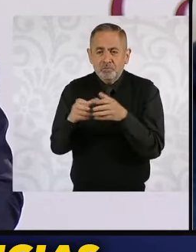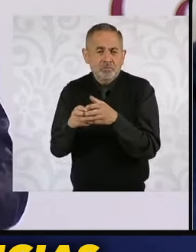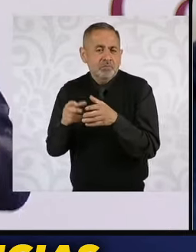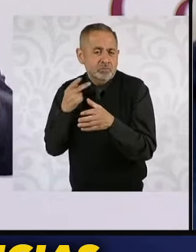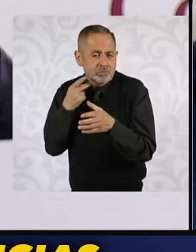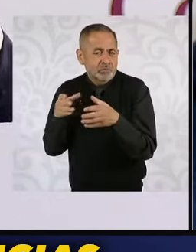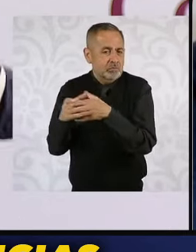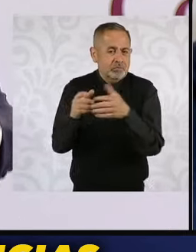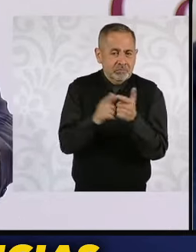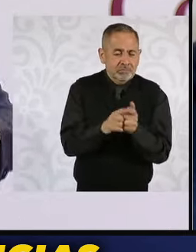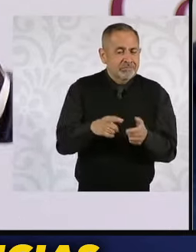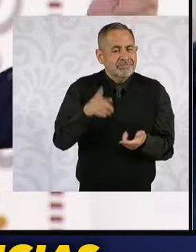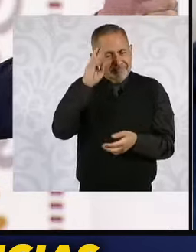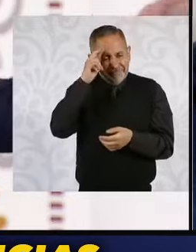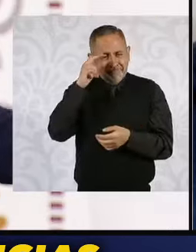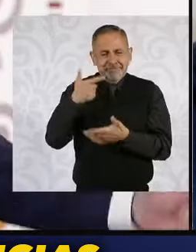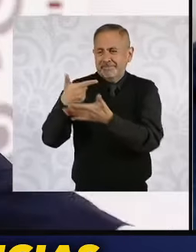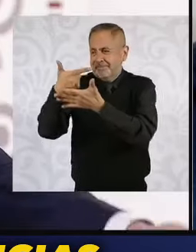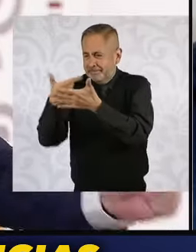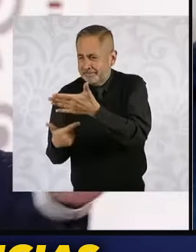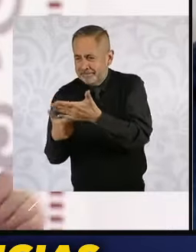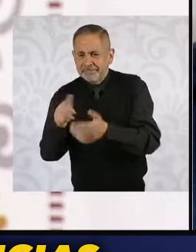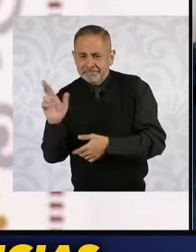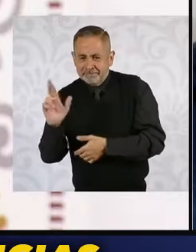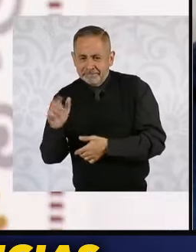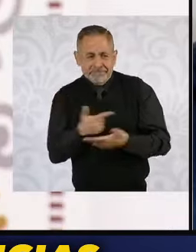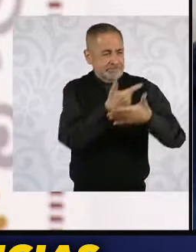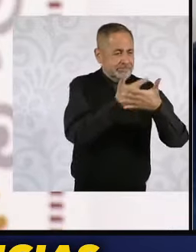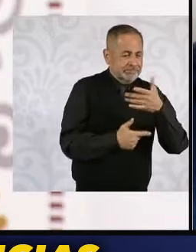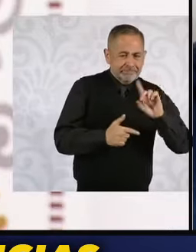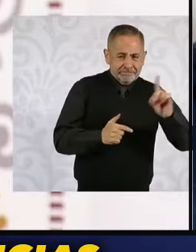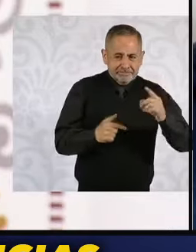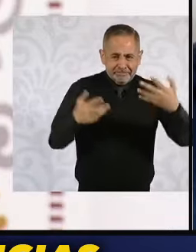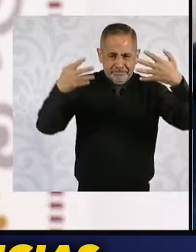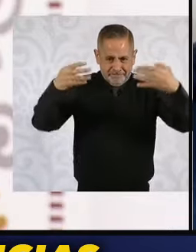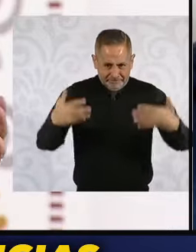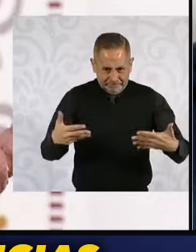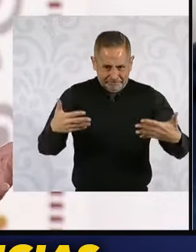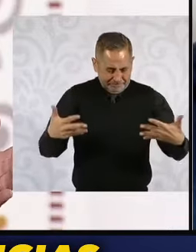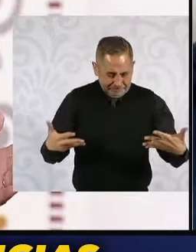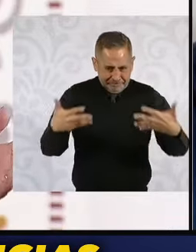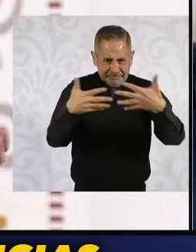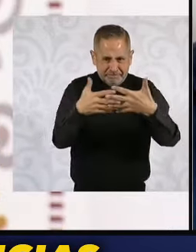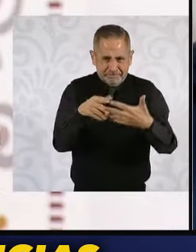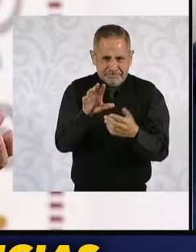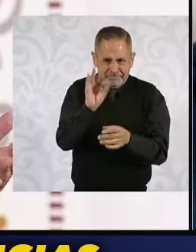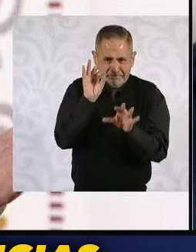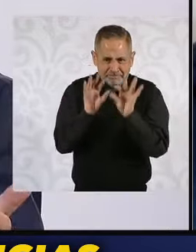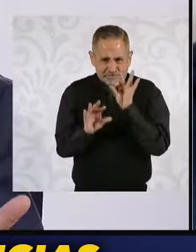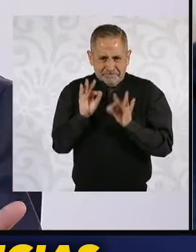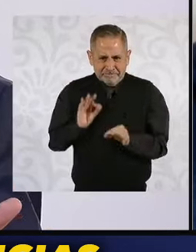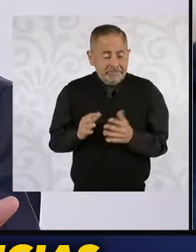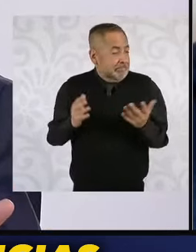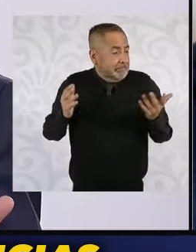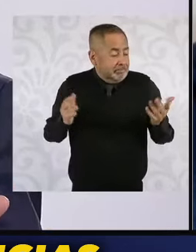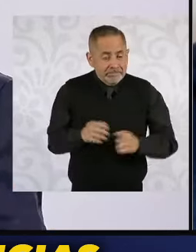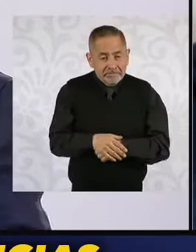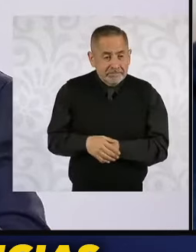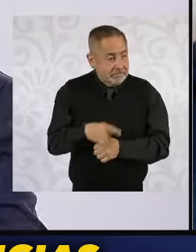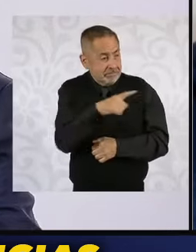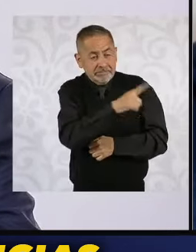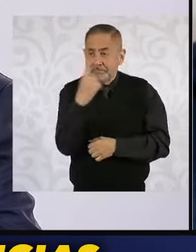El Partido Demócrata saca su lista, el Partido Republicano saca la suya. A nadie se le ocurriría, después de una centuria de eso,